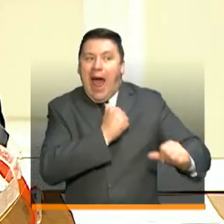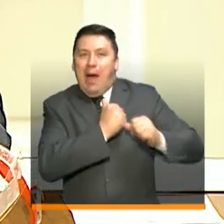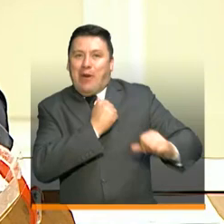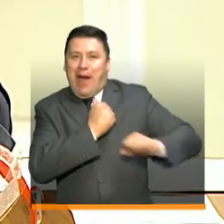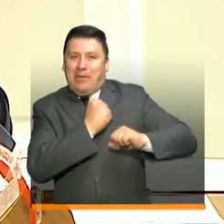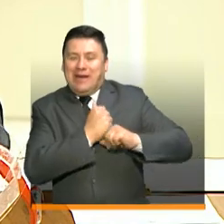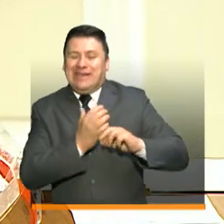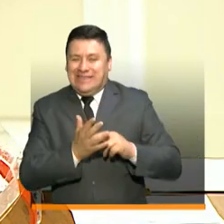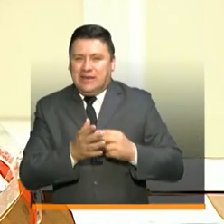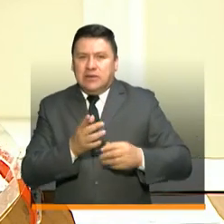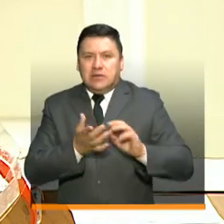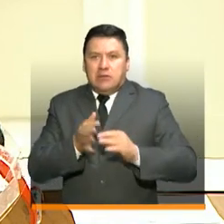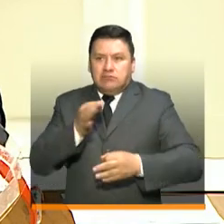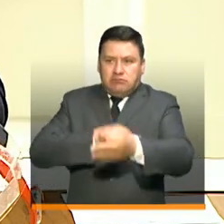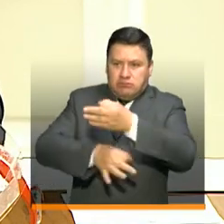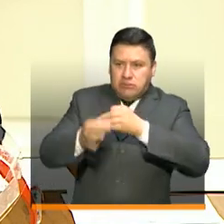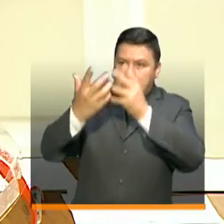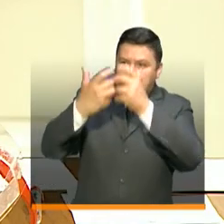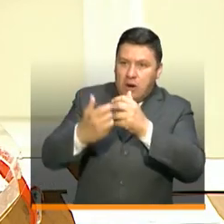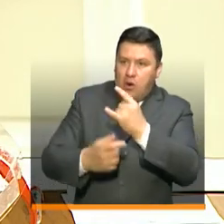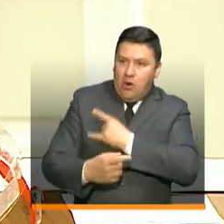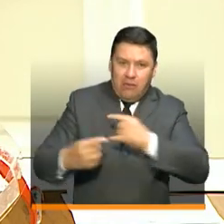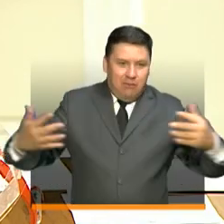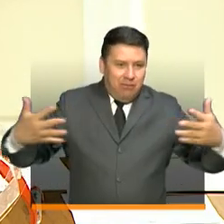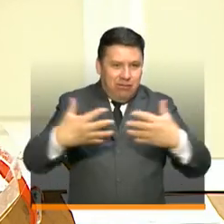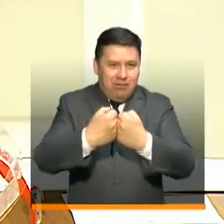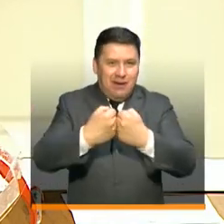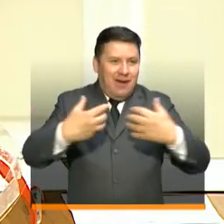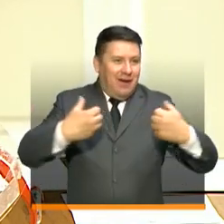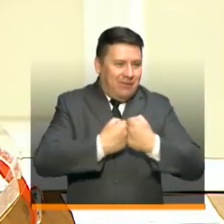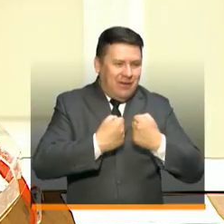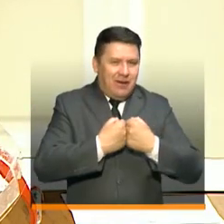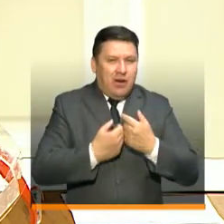intercambiar no solamente lecciones, sino que esas lecciones también se traduzcan en oferta educativa.